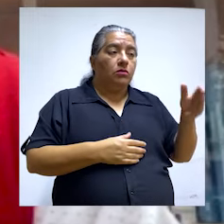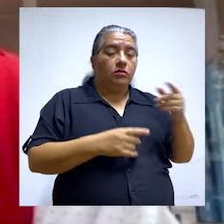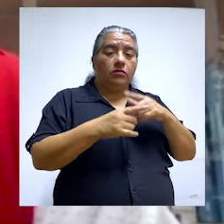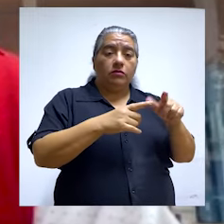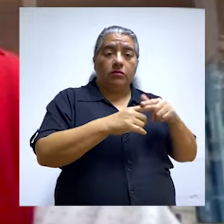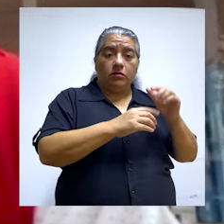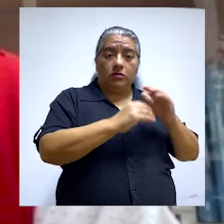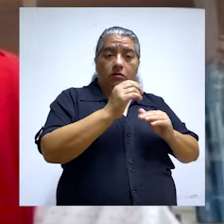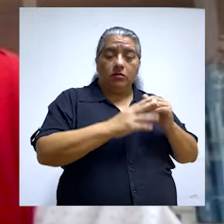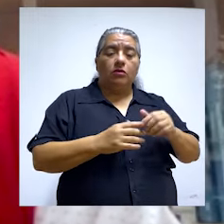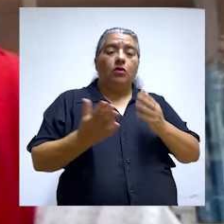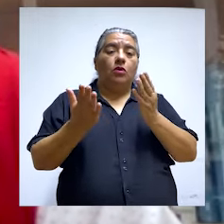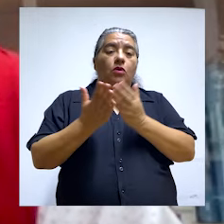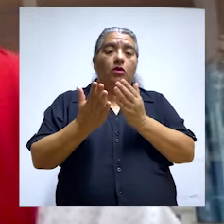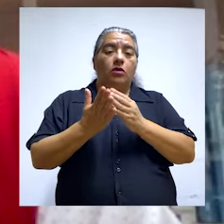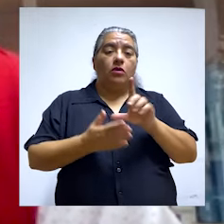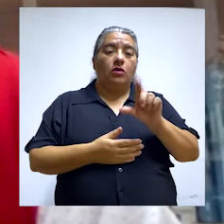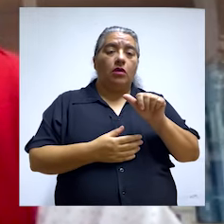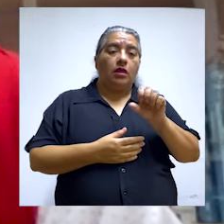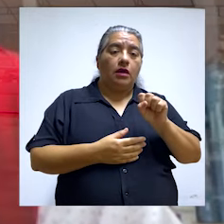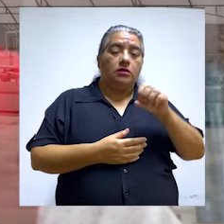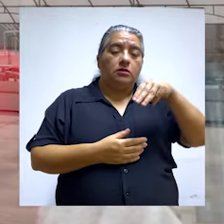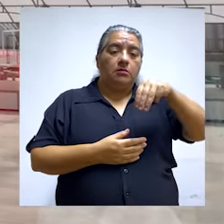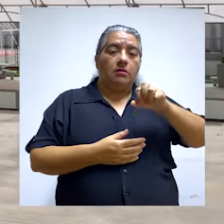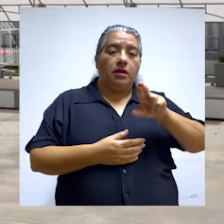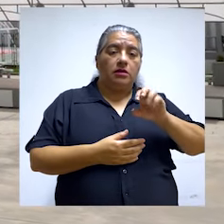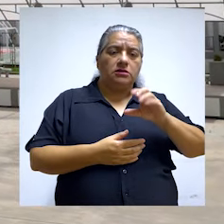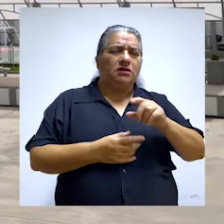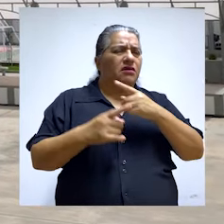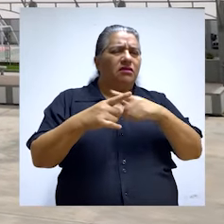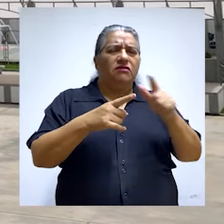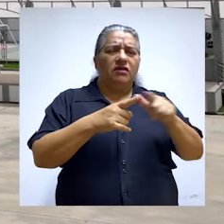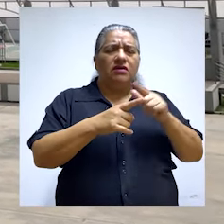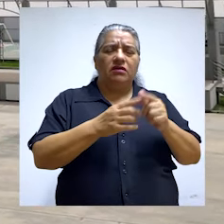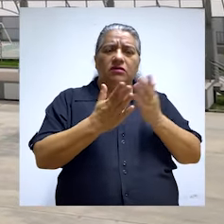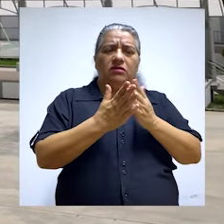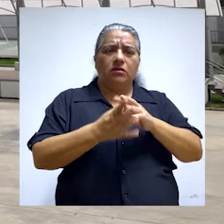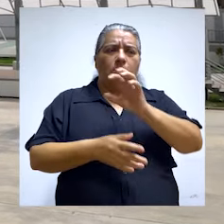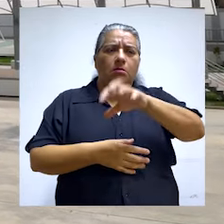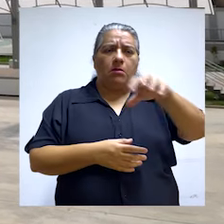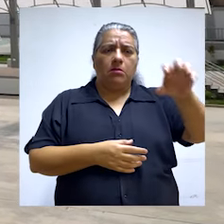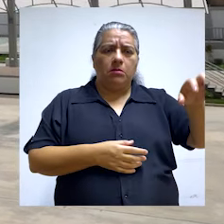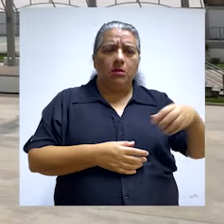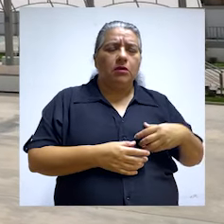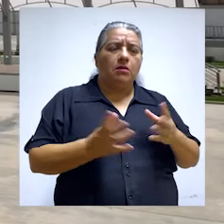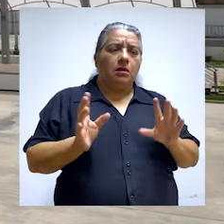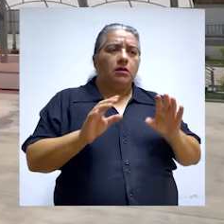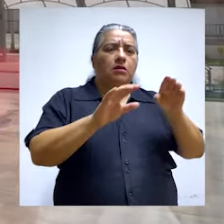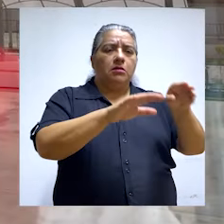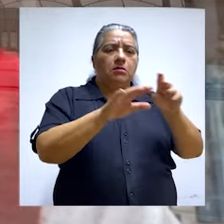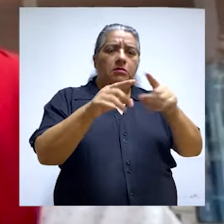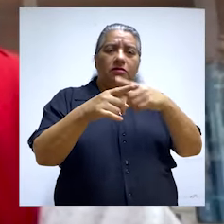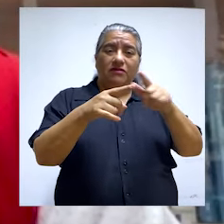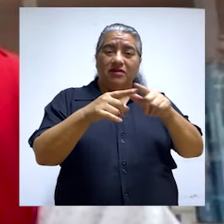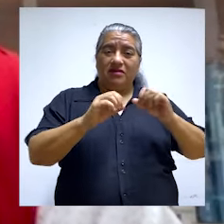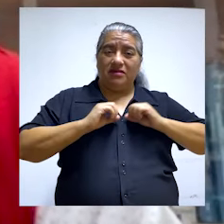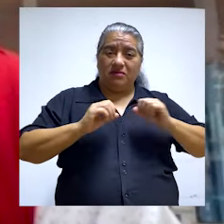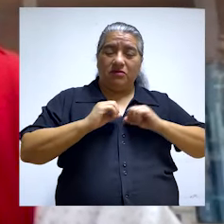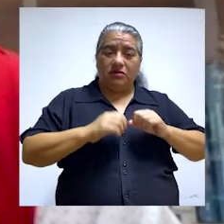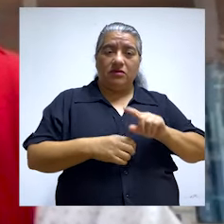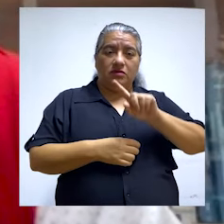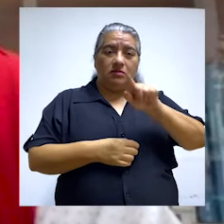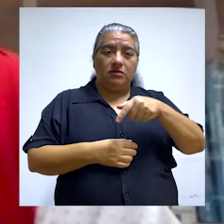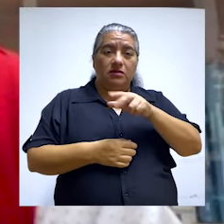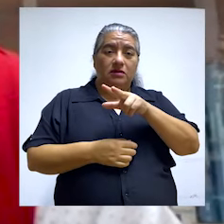obra que está a cargo del gobierno regional. Está el Colegio Las Mercedes, y así son diferentes instituciones educativas que van a albergar estas